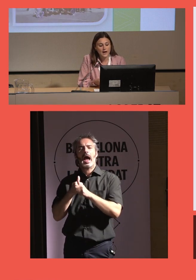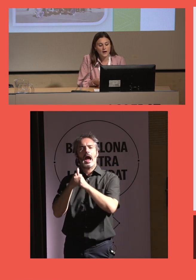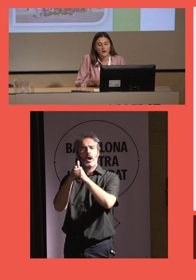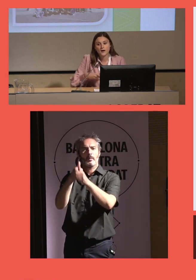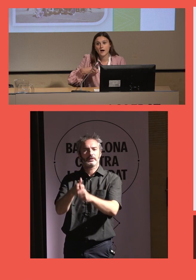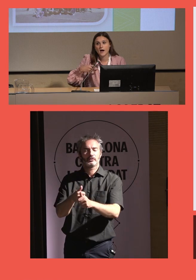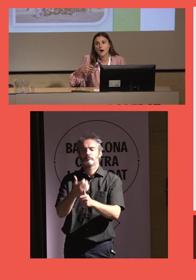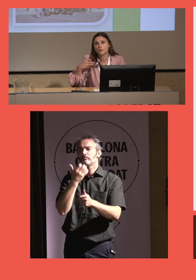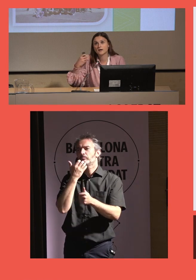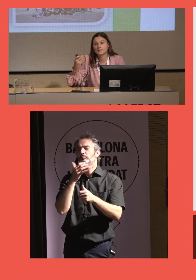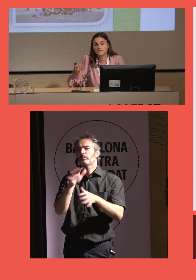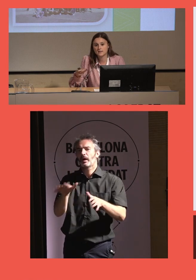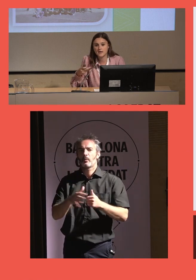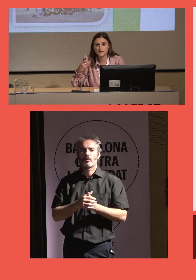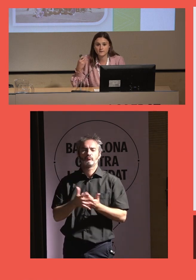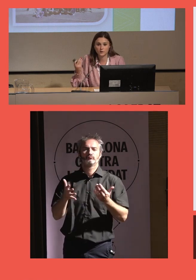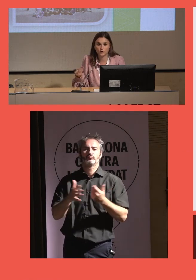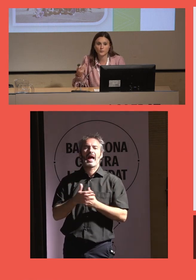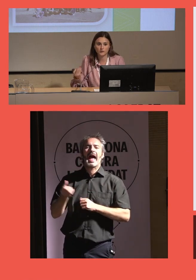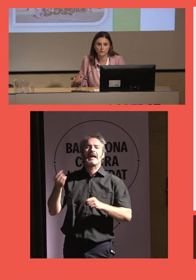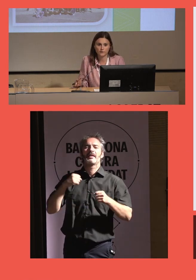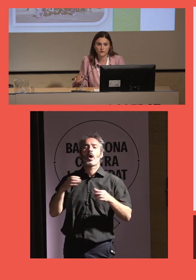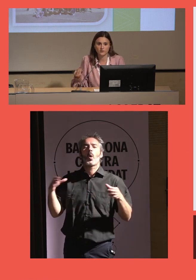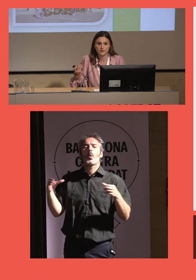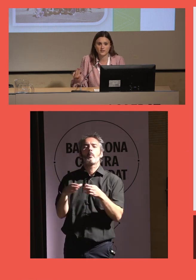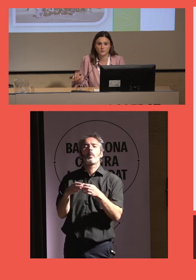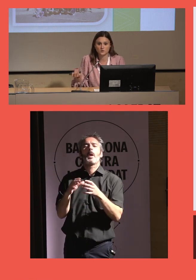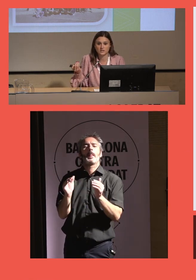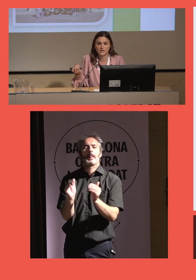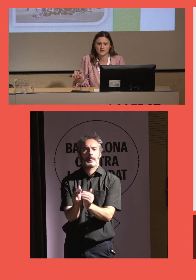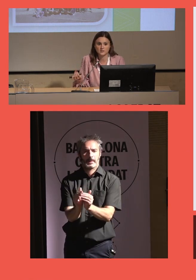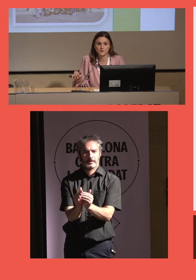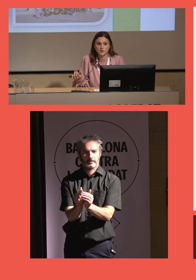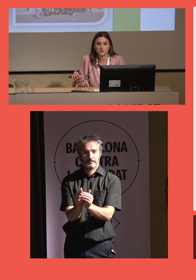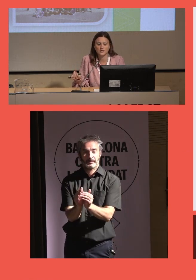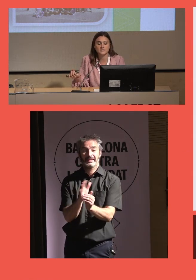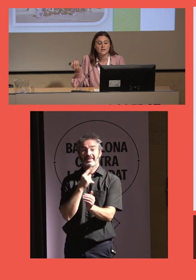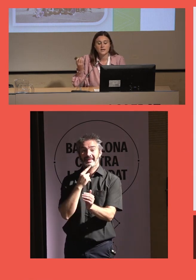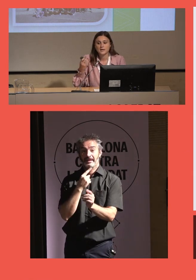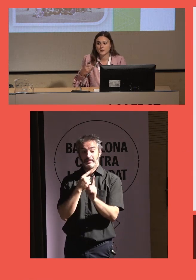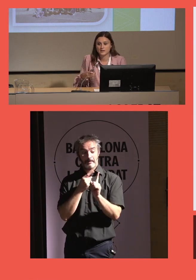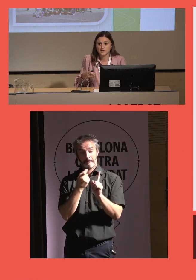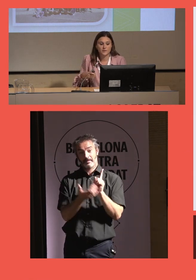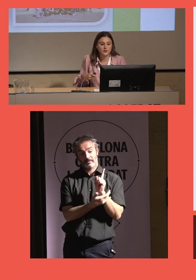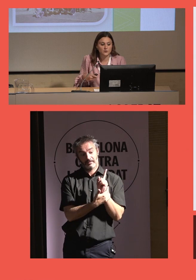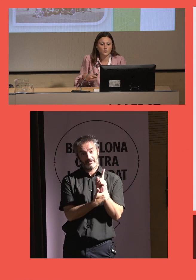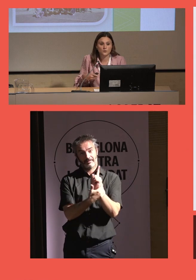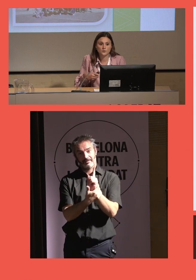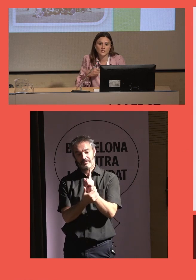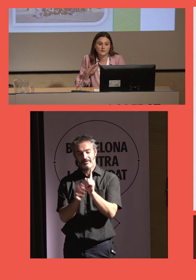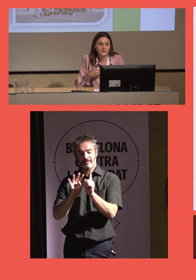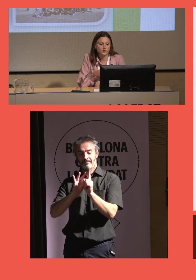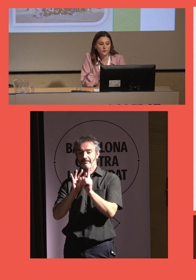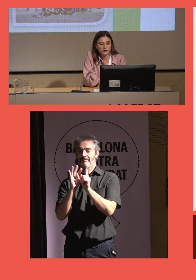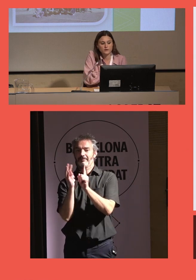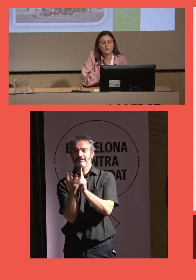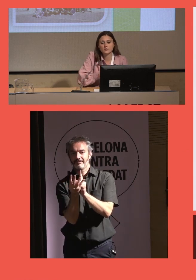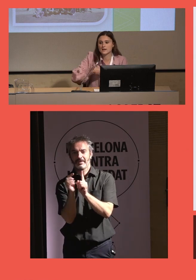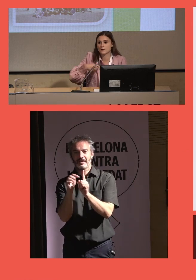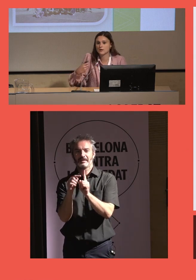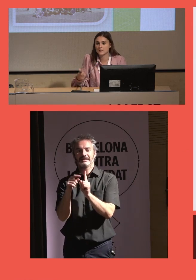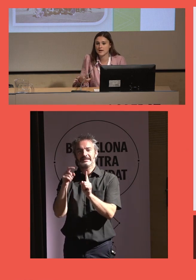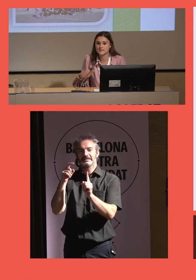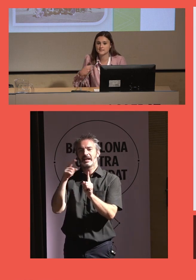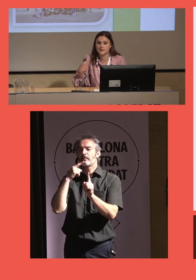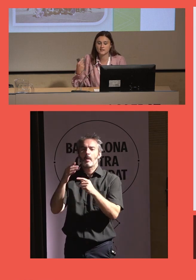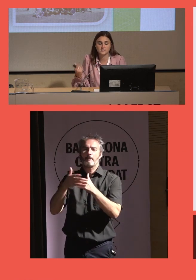a una actividad de grupo reducido. Intentamos que esas personas participen en una actividad de grupo reducido